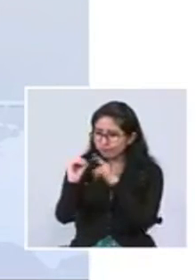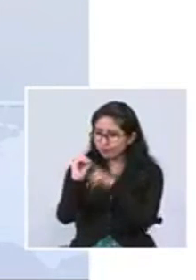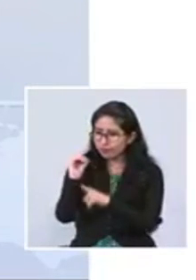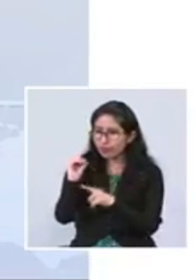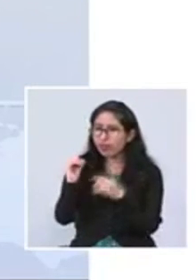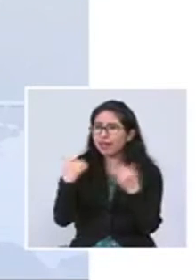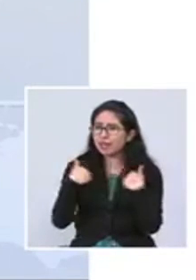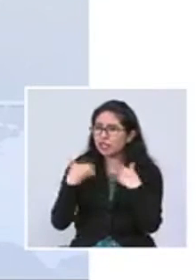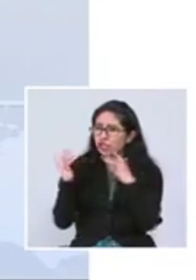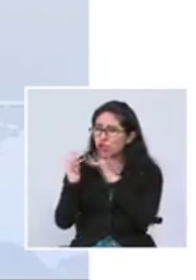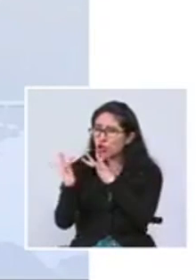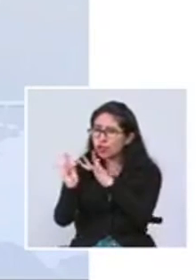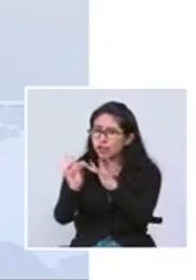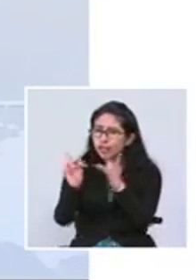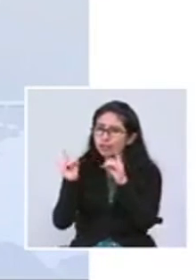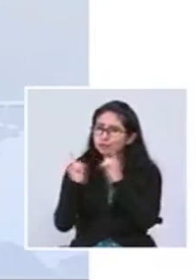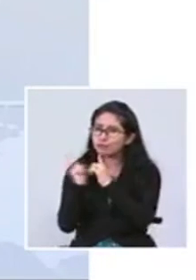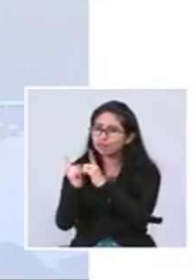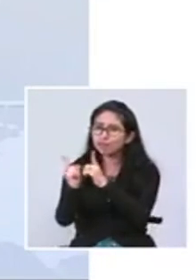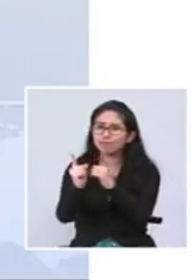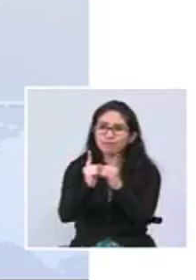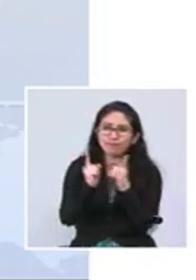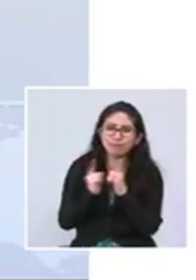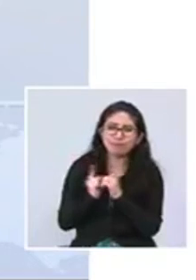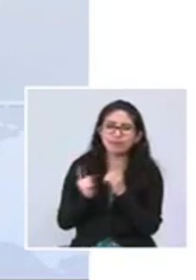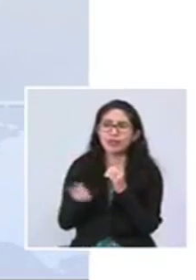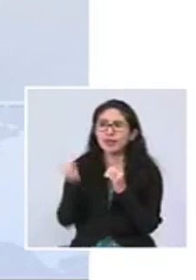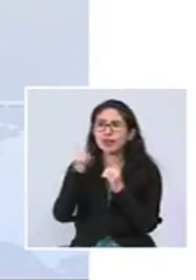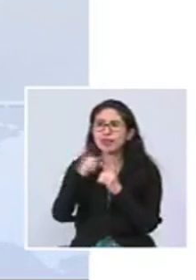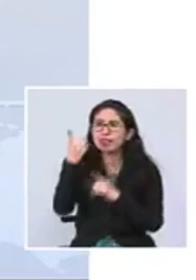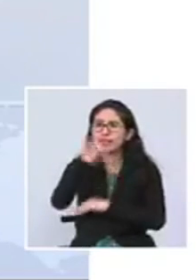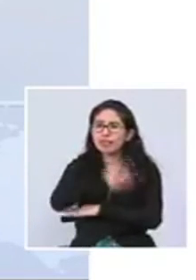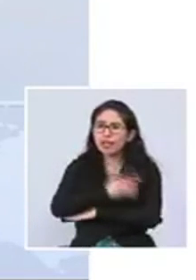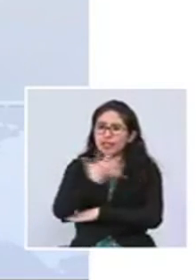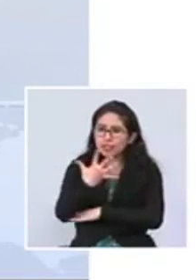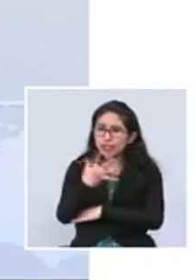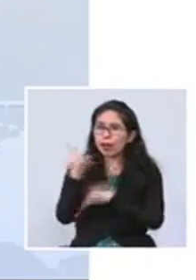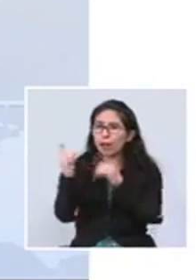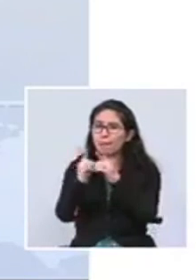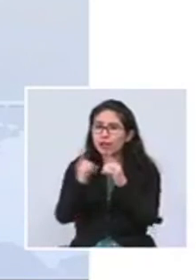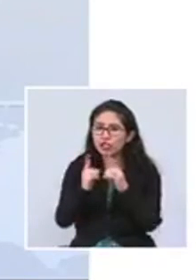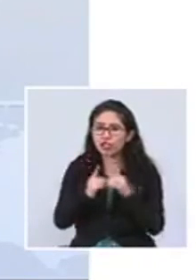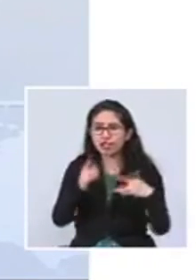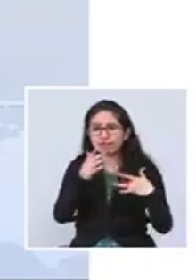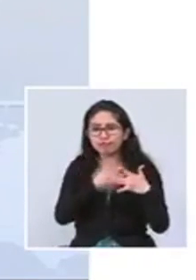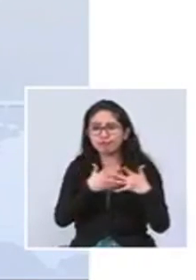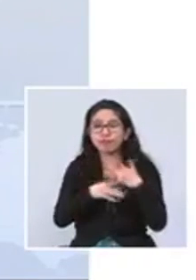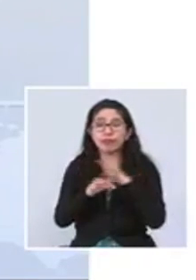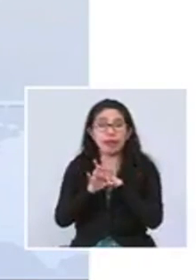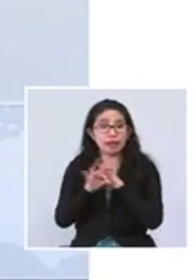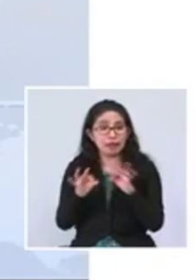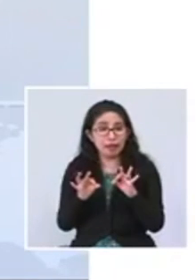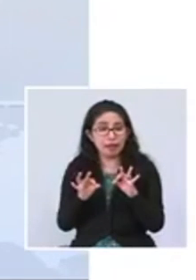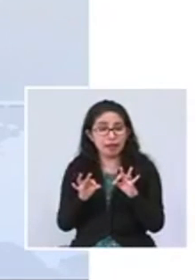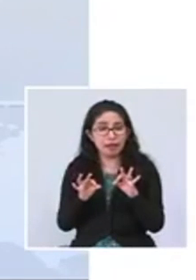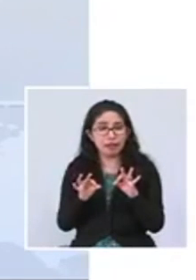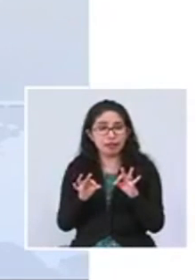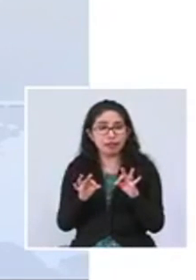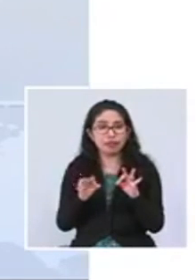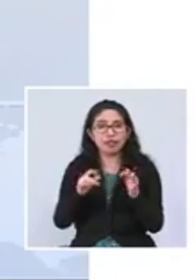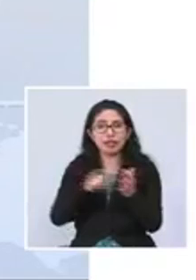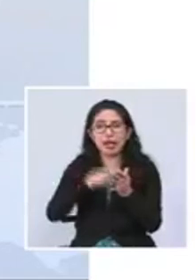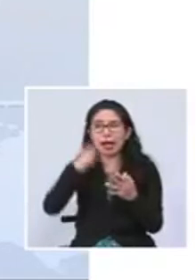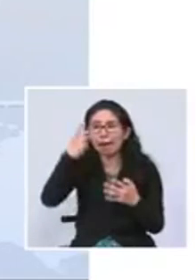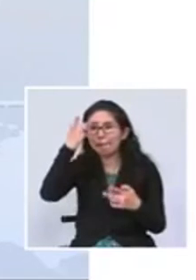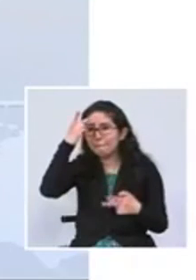contacto con otras personas, vemos hasta el día cinco que estas personas son asintomáticas y no está el virus,